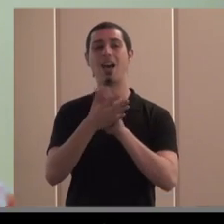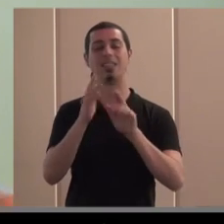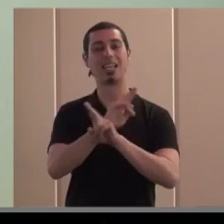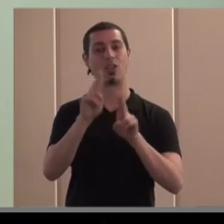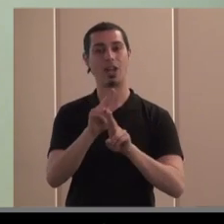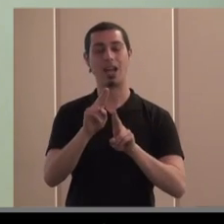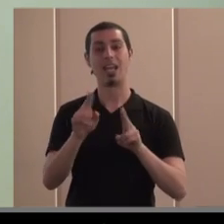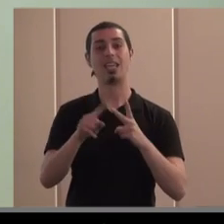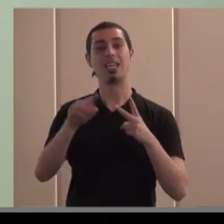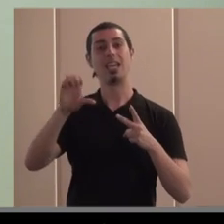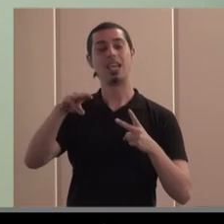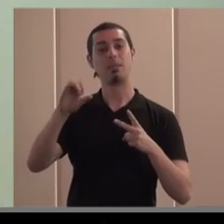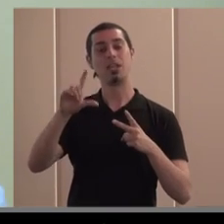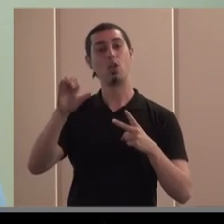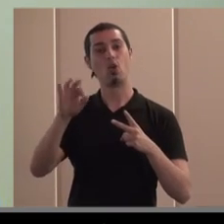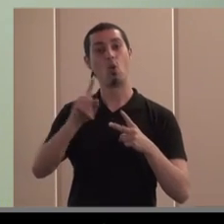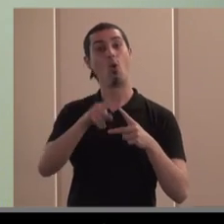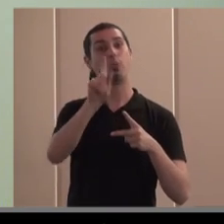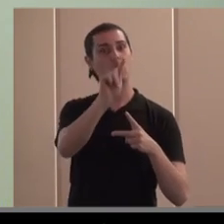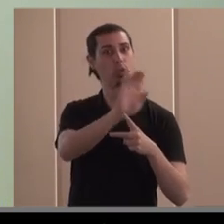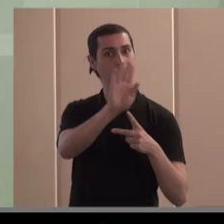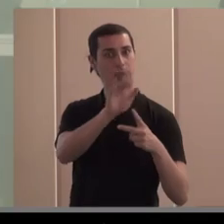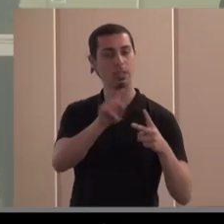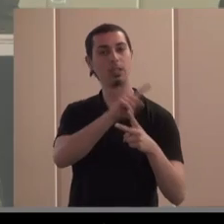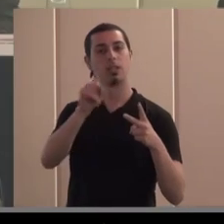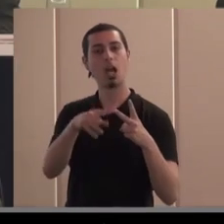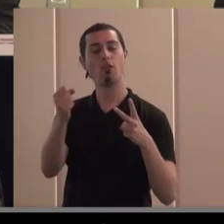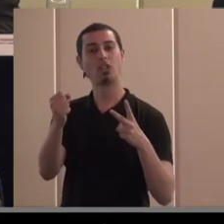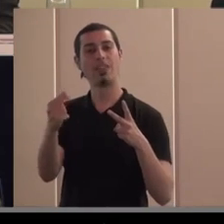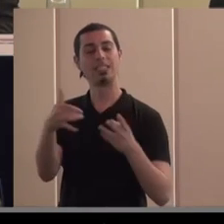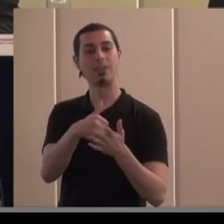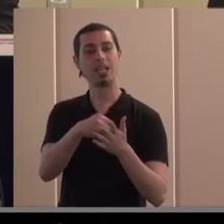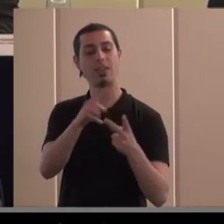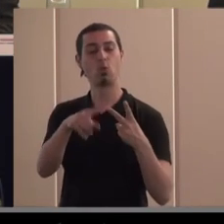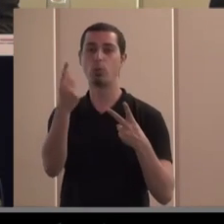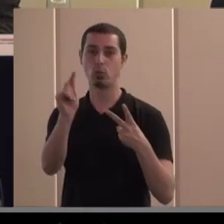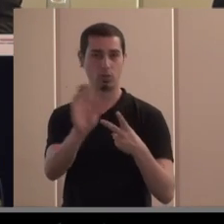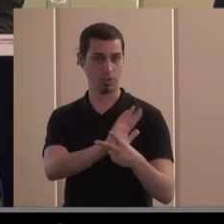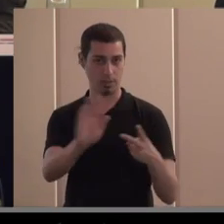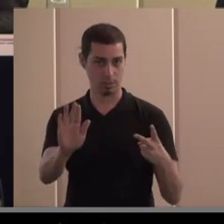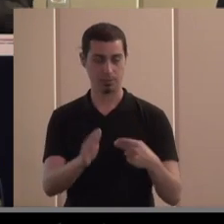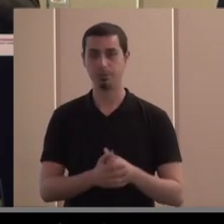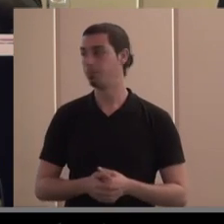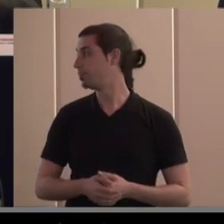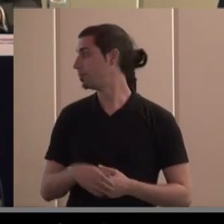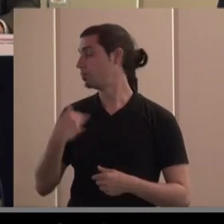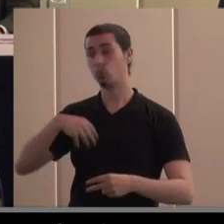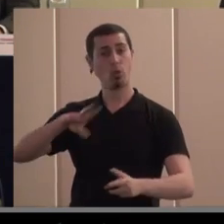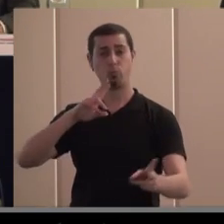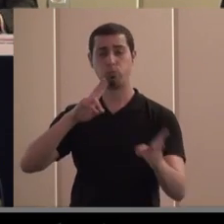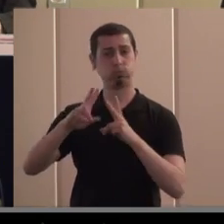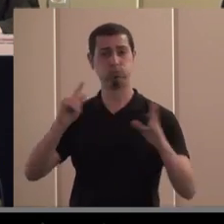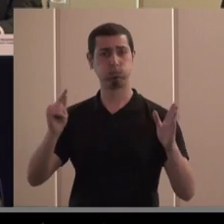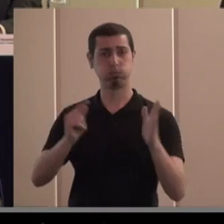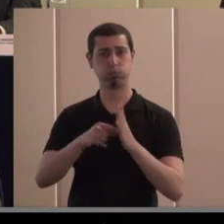minuto y Emilio contesta a la parte de fortalezas debilidades en otro minuto Bueno, se puede contestar muy